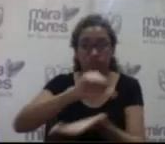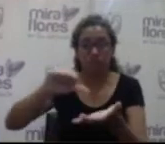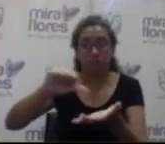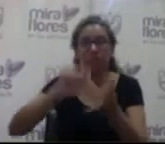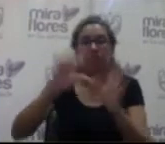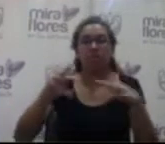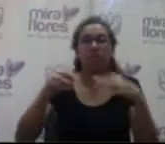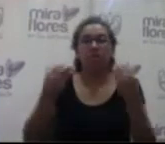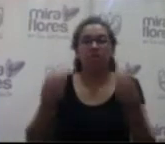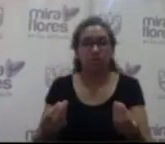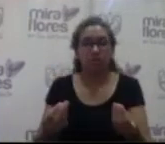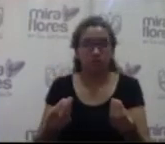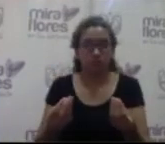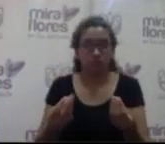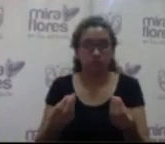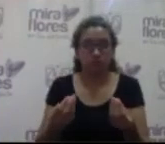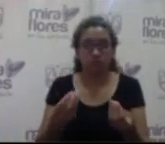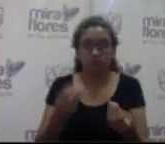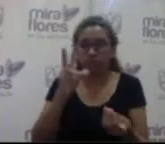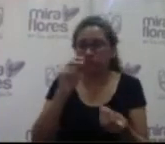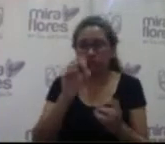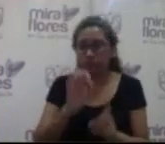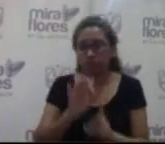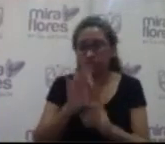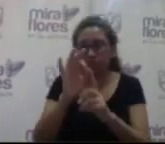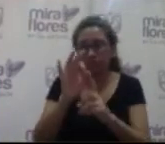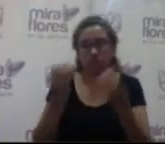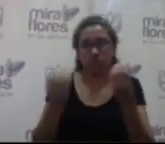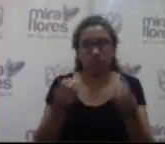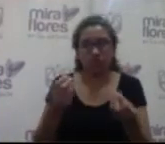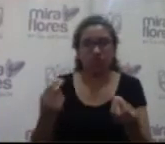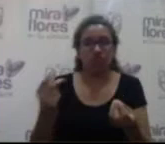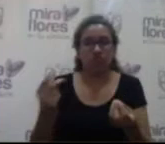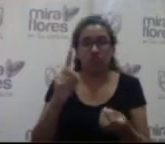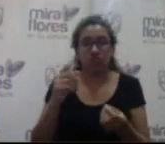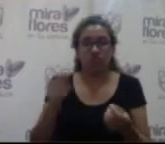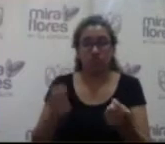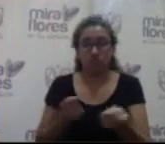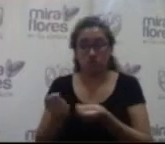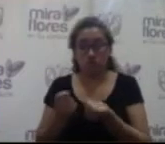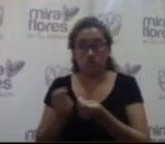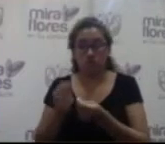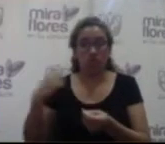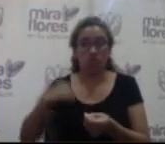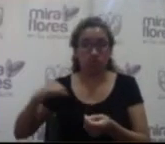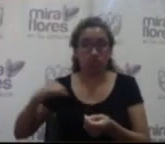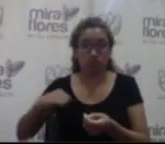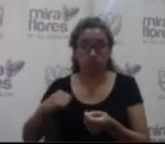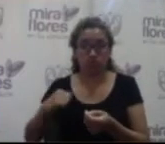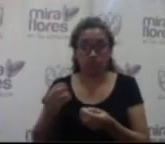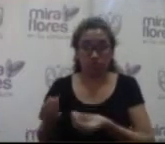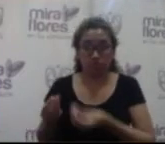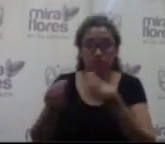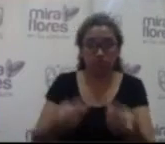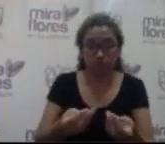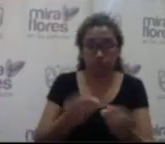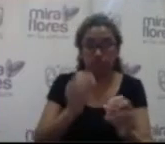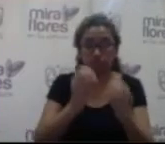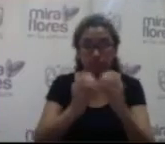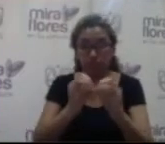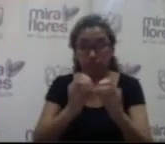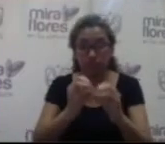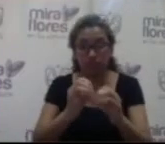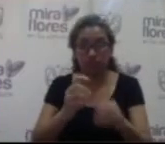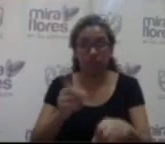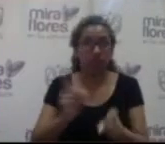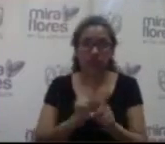porque no es digamos el concepto la forma como interviene un gobierno local en un espacio público la forma de hacerlo